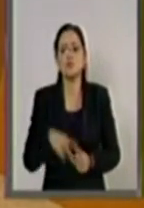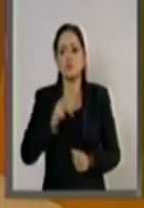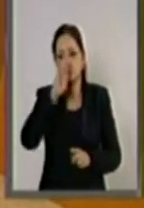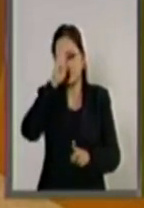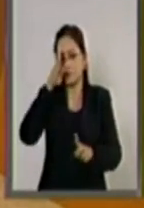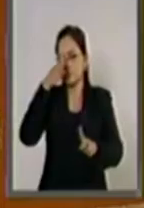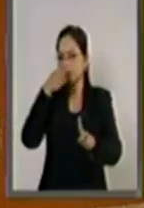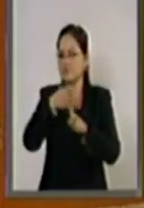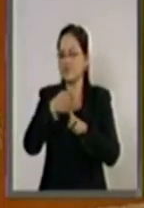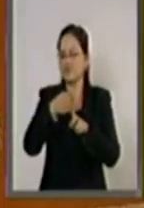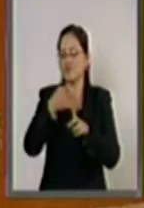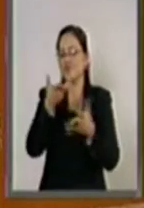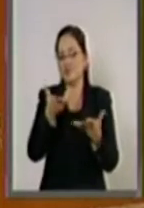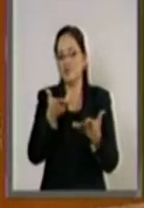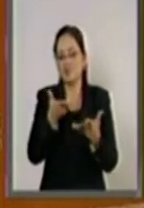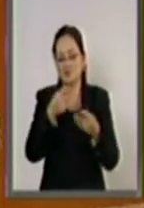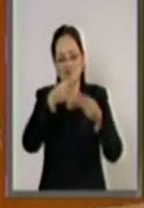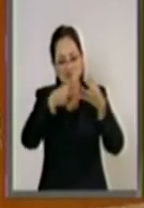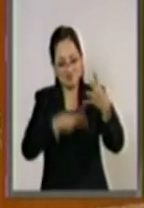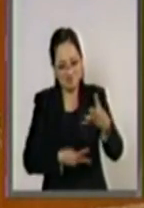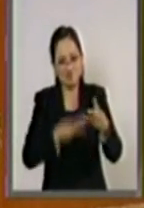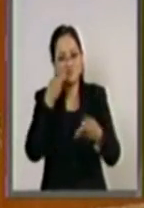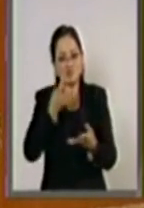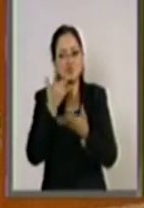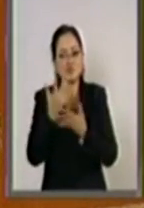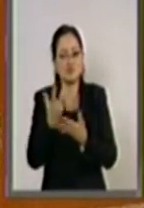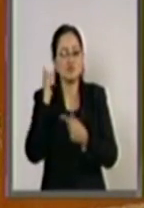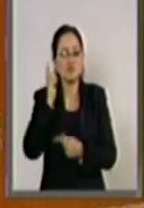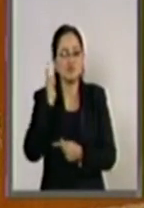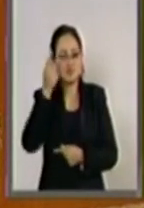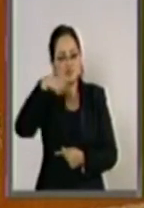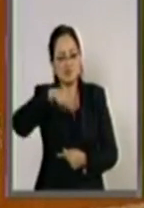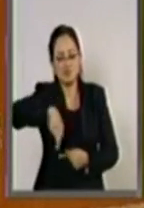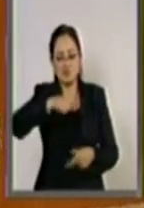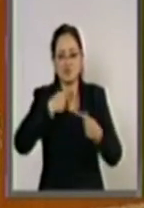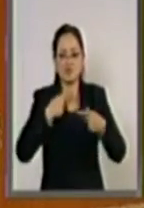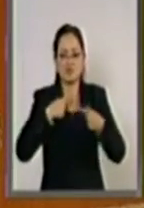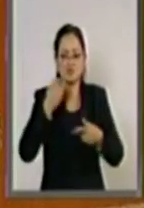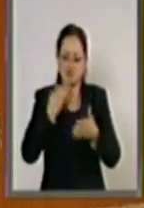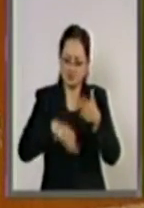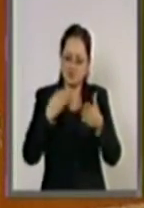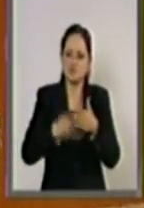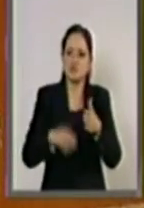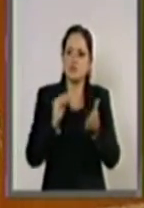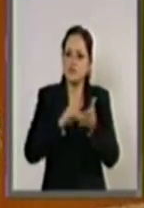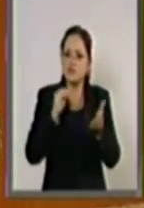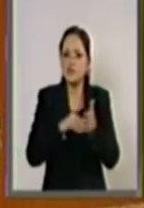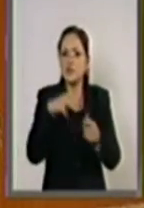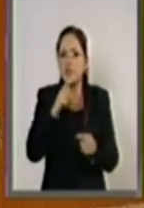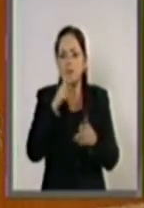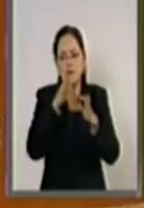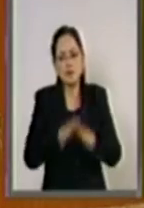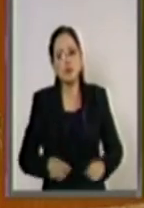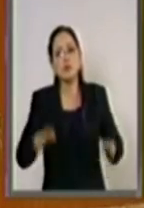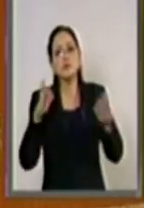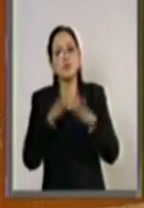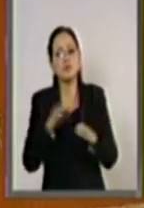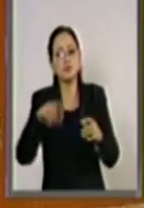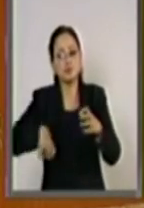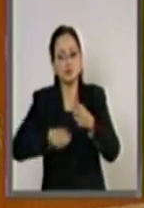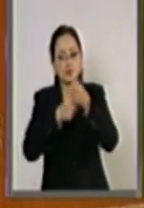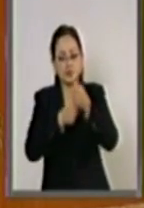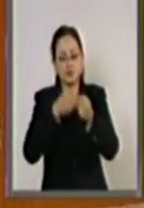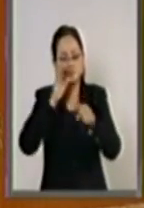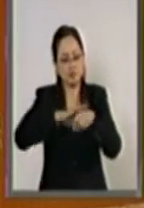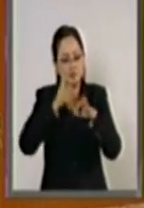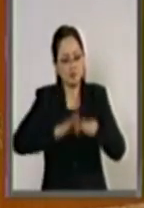son muchos y son de esperanza. Falta mucho por hacer, por lo que es indispensable fortalecer las